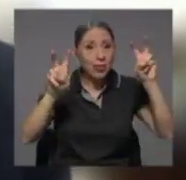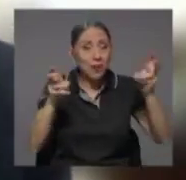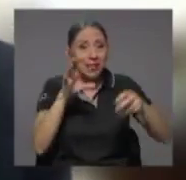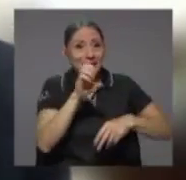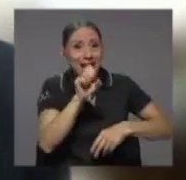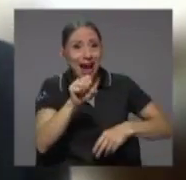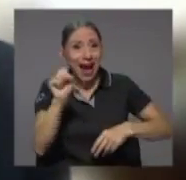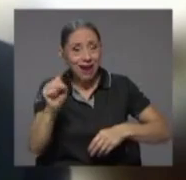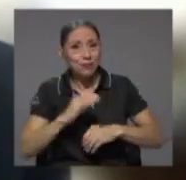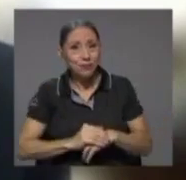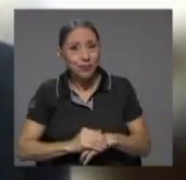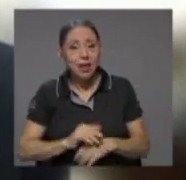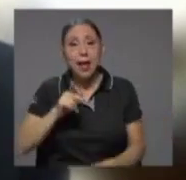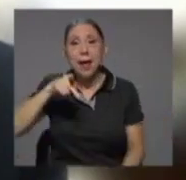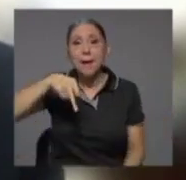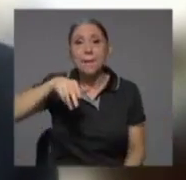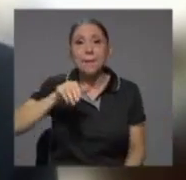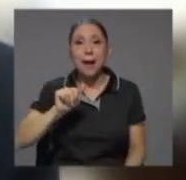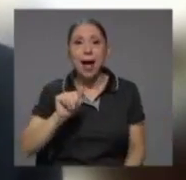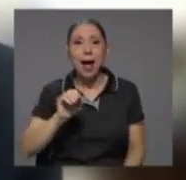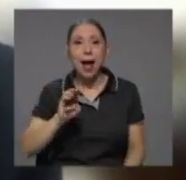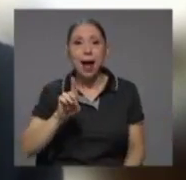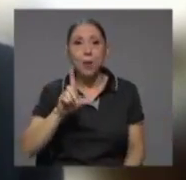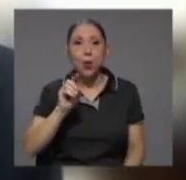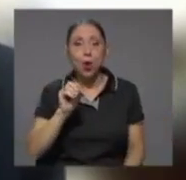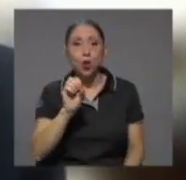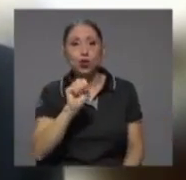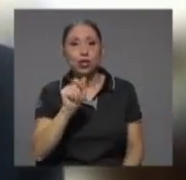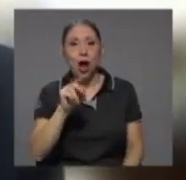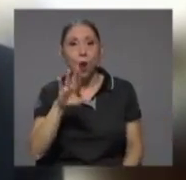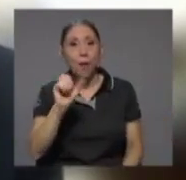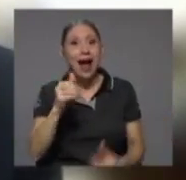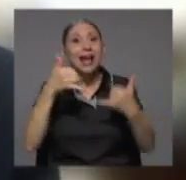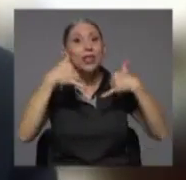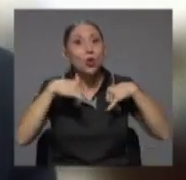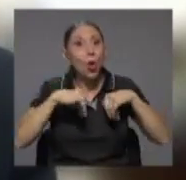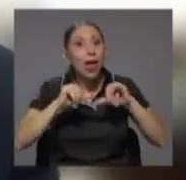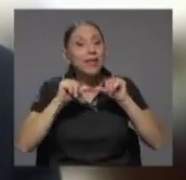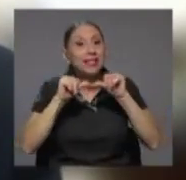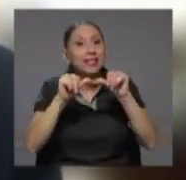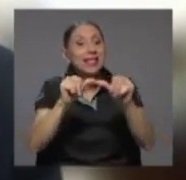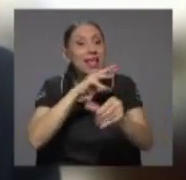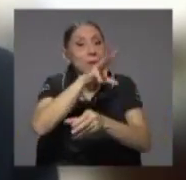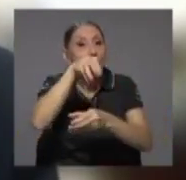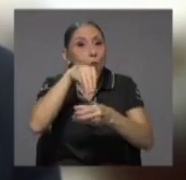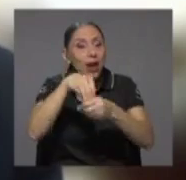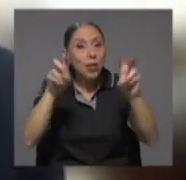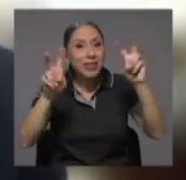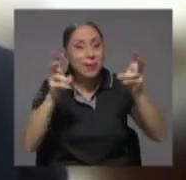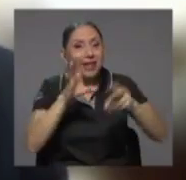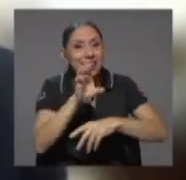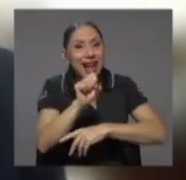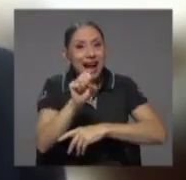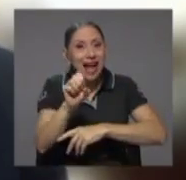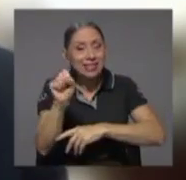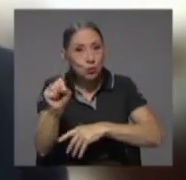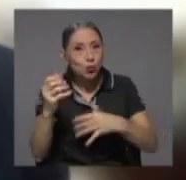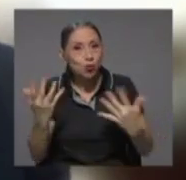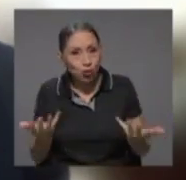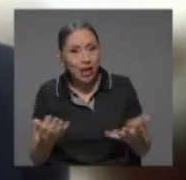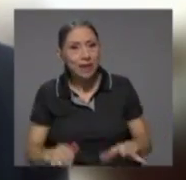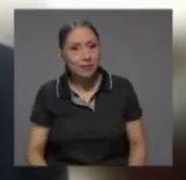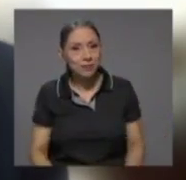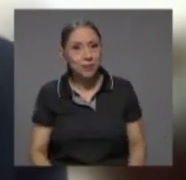Pablo Sauma que todavía sigue muy involucrado en los temas de la caja del seguro social,